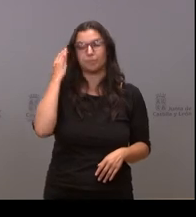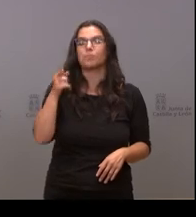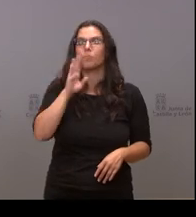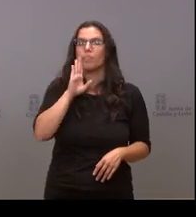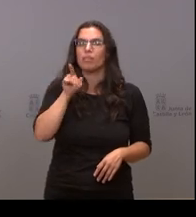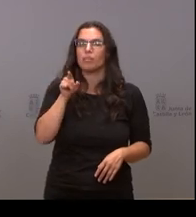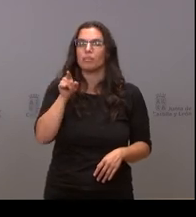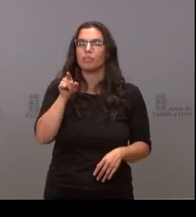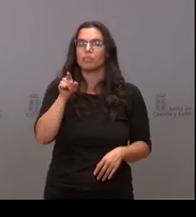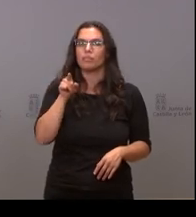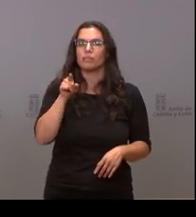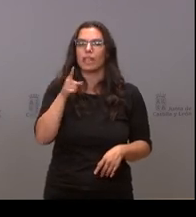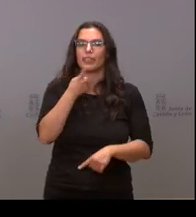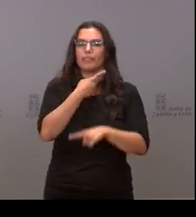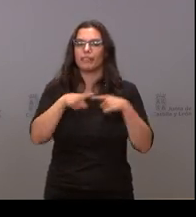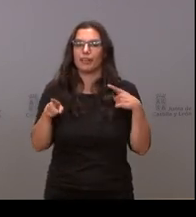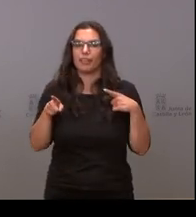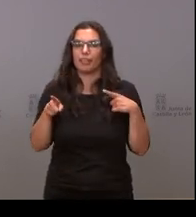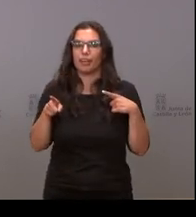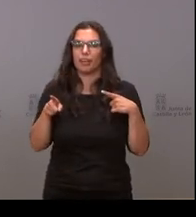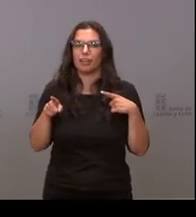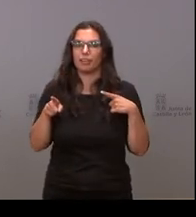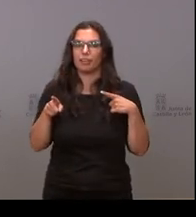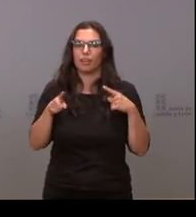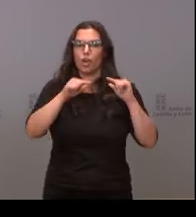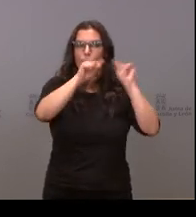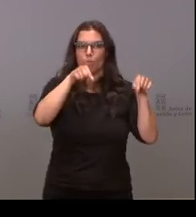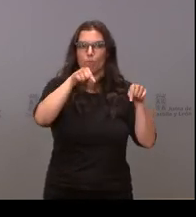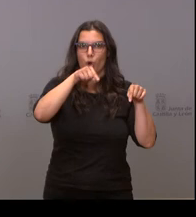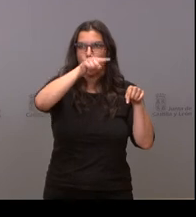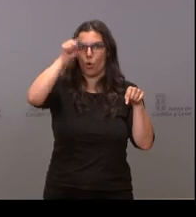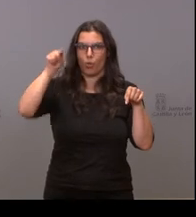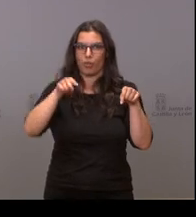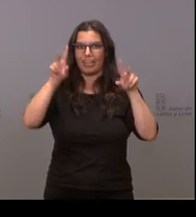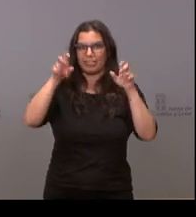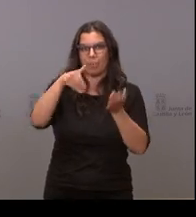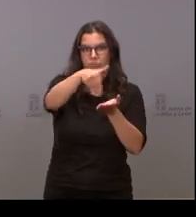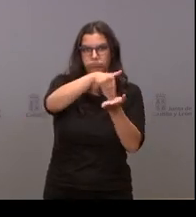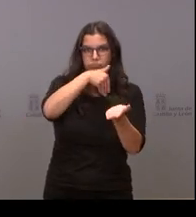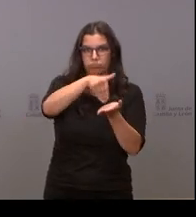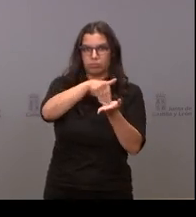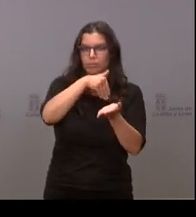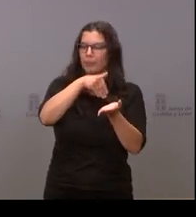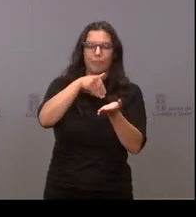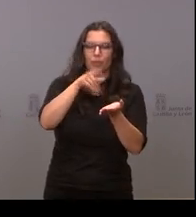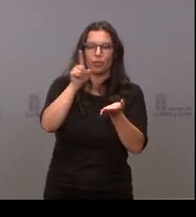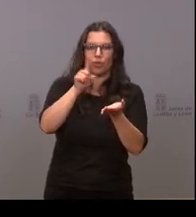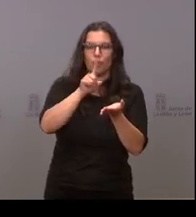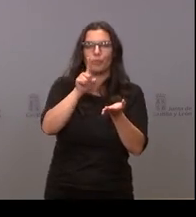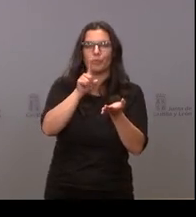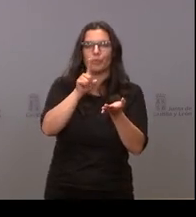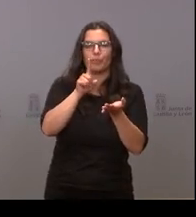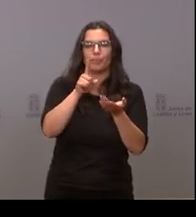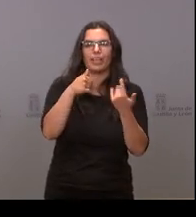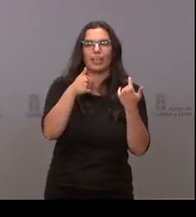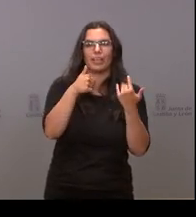que hay diferencias entre provincias en relación a la recaudación al no pago de